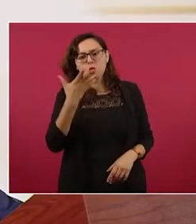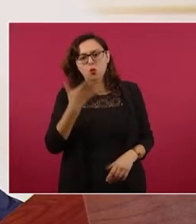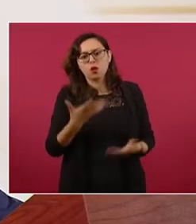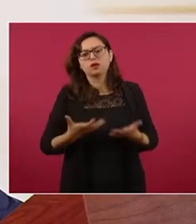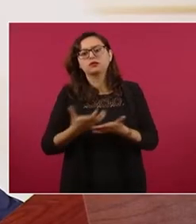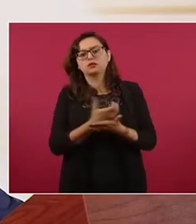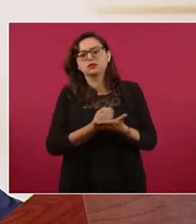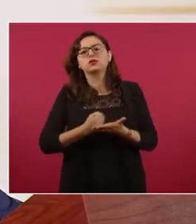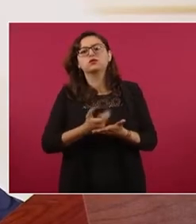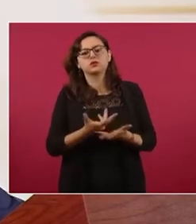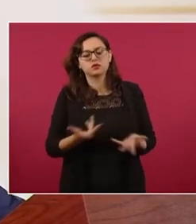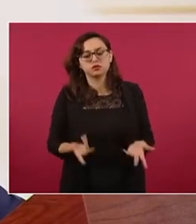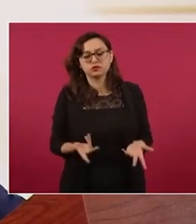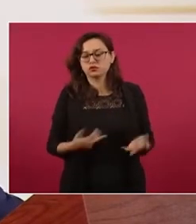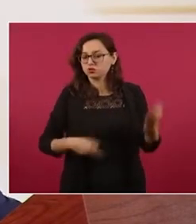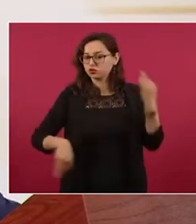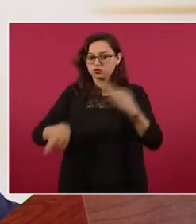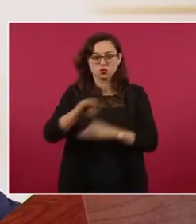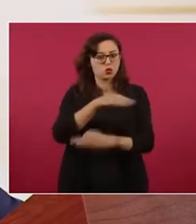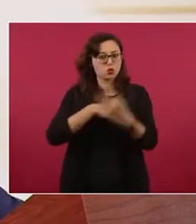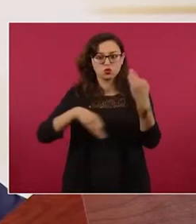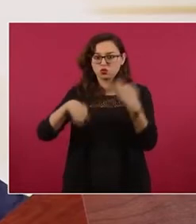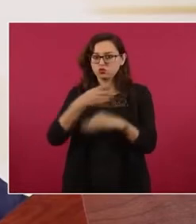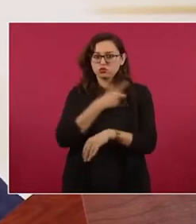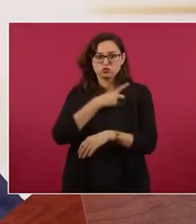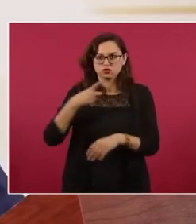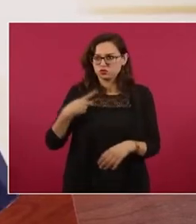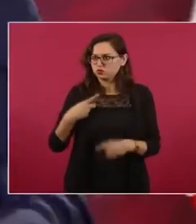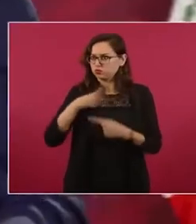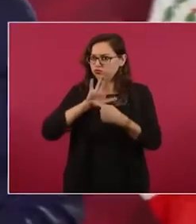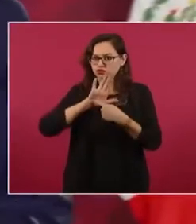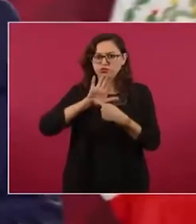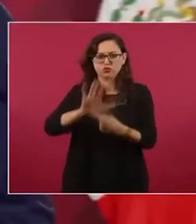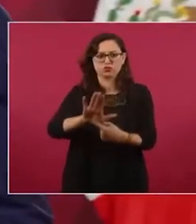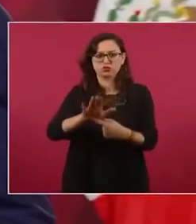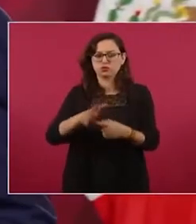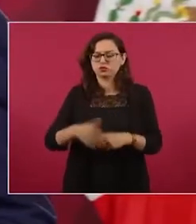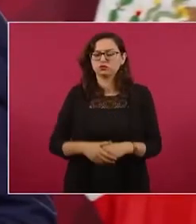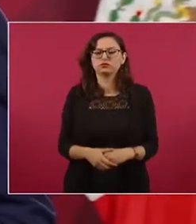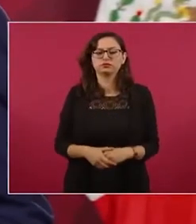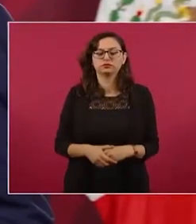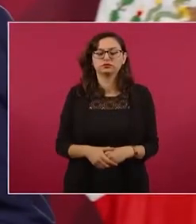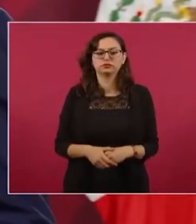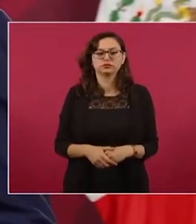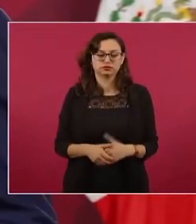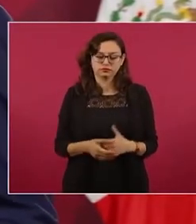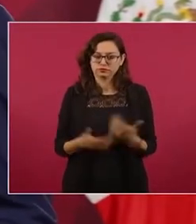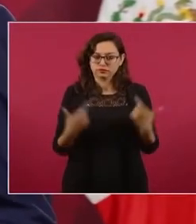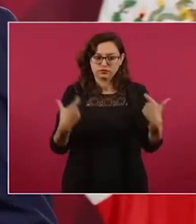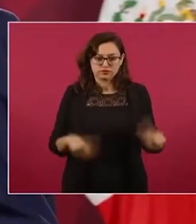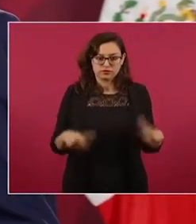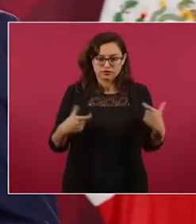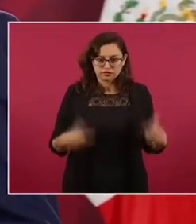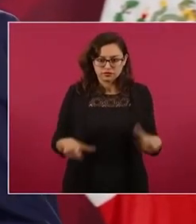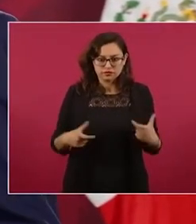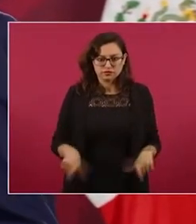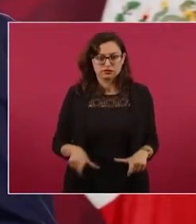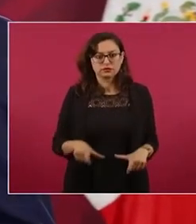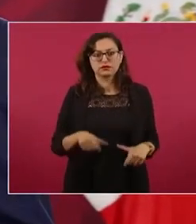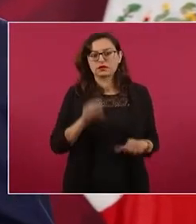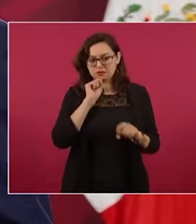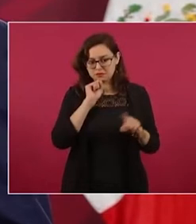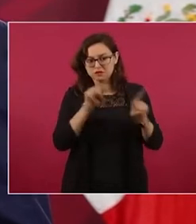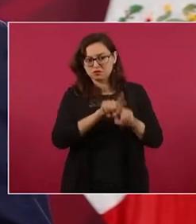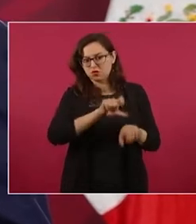este y los machuchones y sus voceros